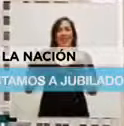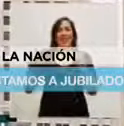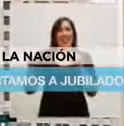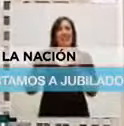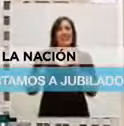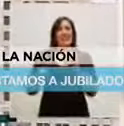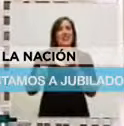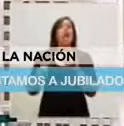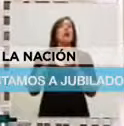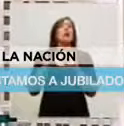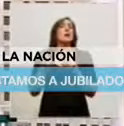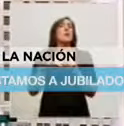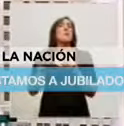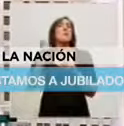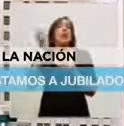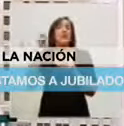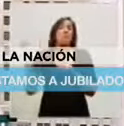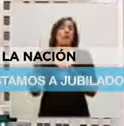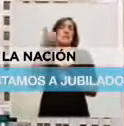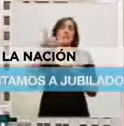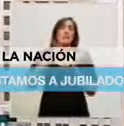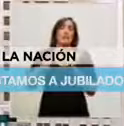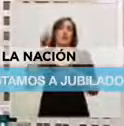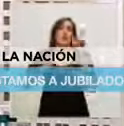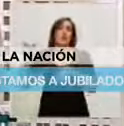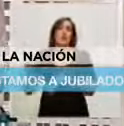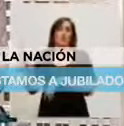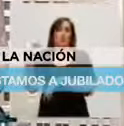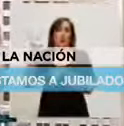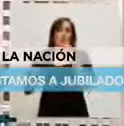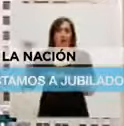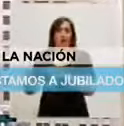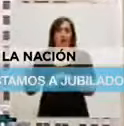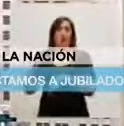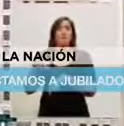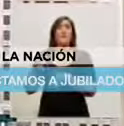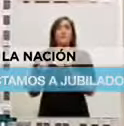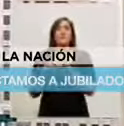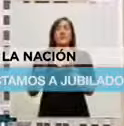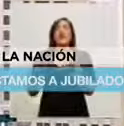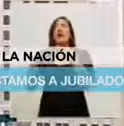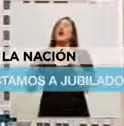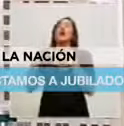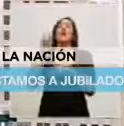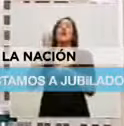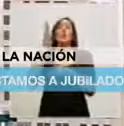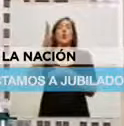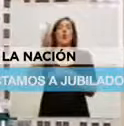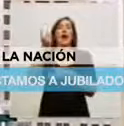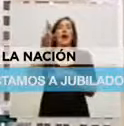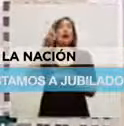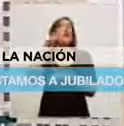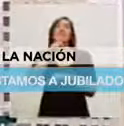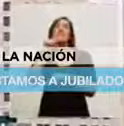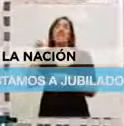ser para los 6 millones de jubilados, la constitución del Club Argenta, el aumento de los montos,